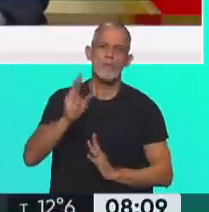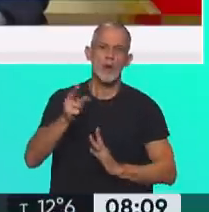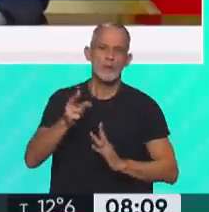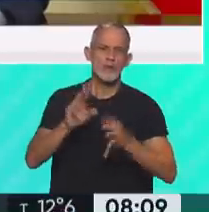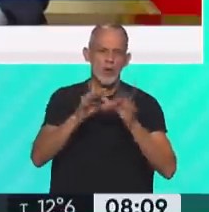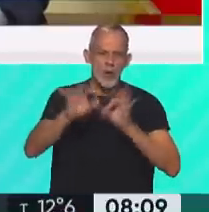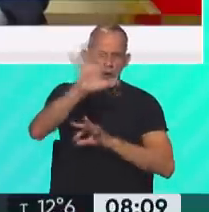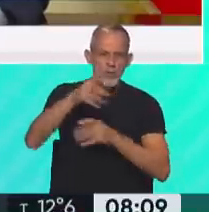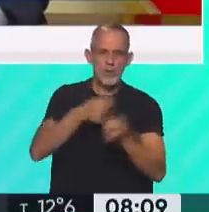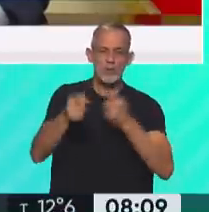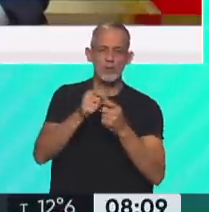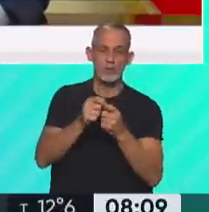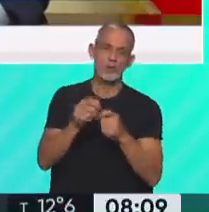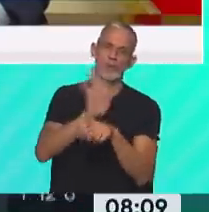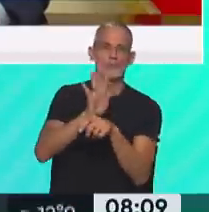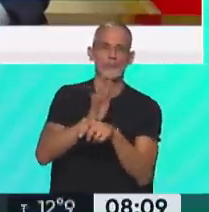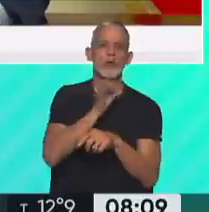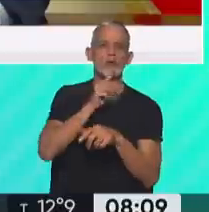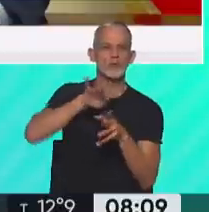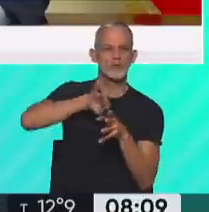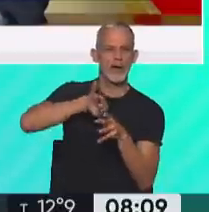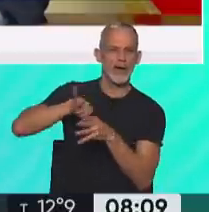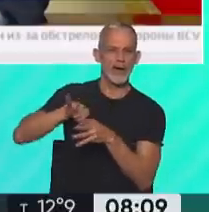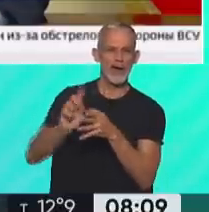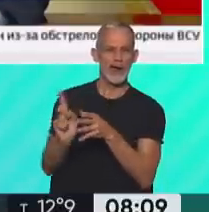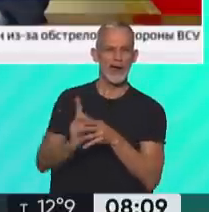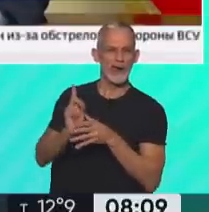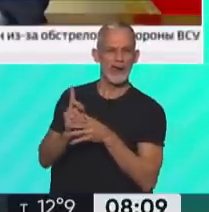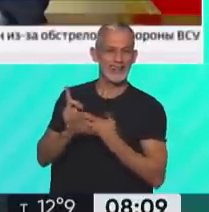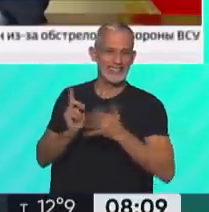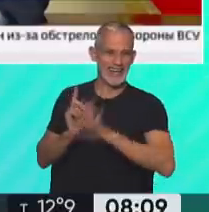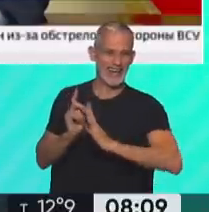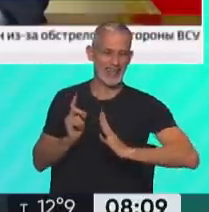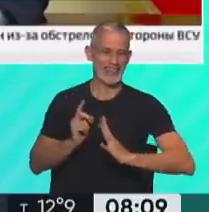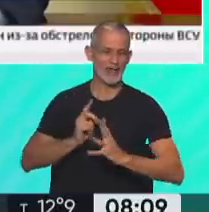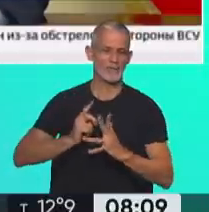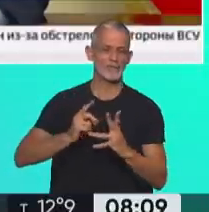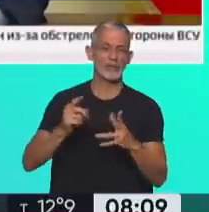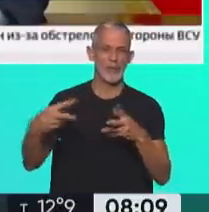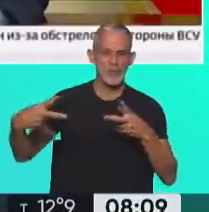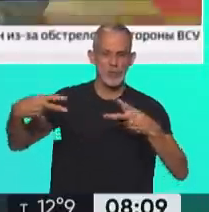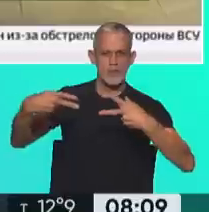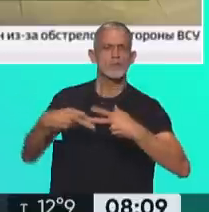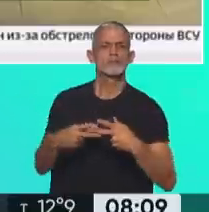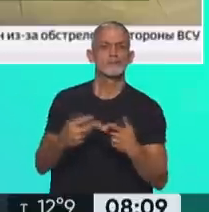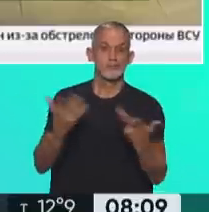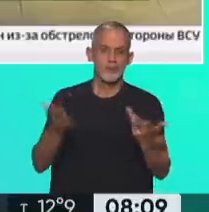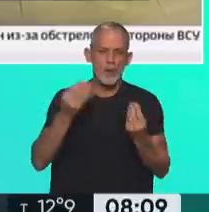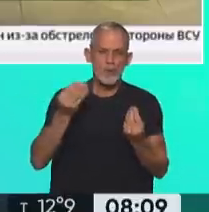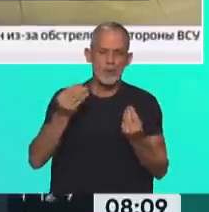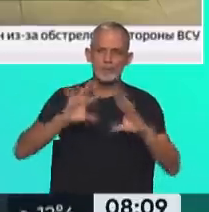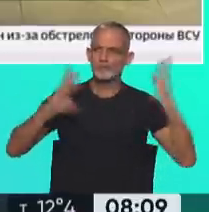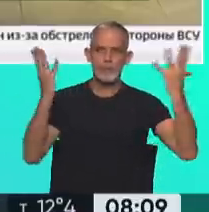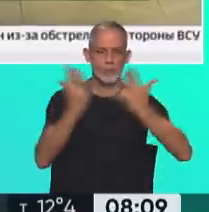se refiere al aislamiento de Rusia. ¿Por qué esto es importante? Porque, en realidad, tiene que ver con la fragmentación del mercado